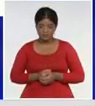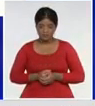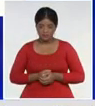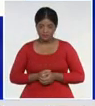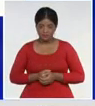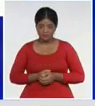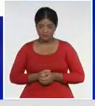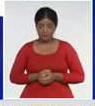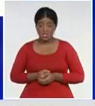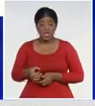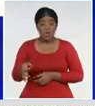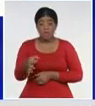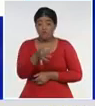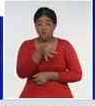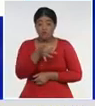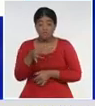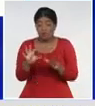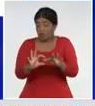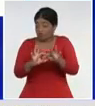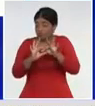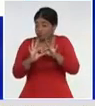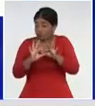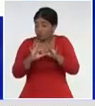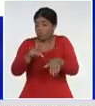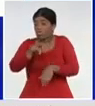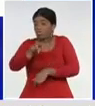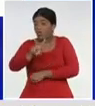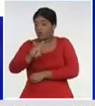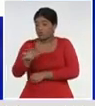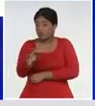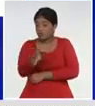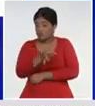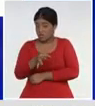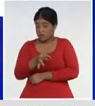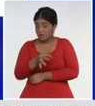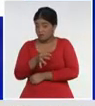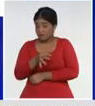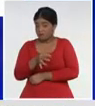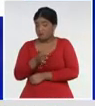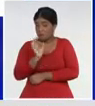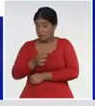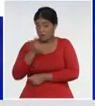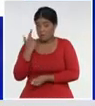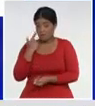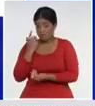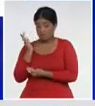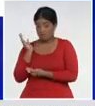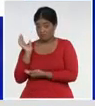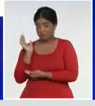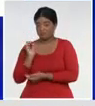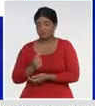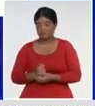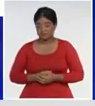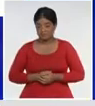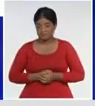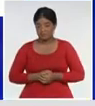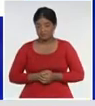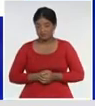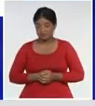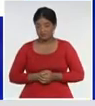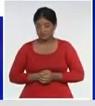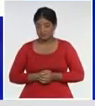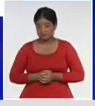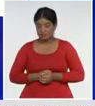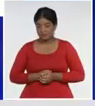concentra, el 47,5%, de la incidencia, de COVID-19, en los últimos